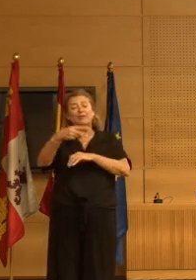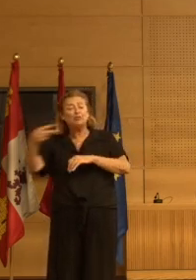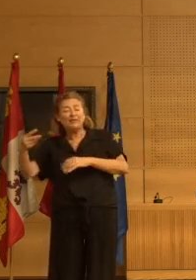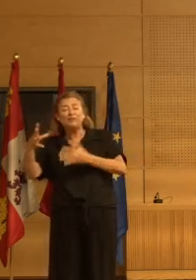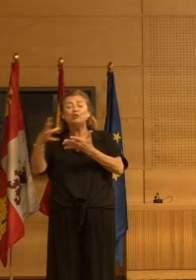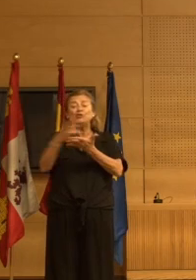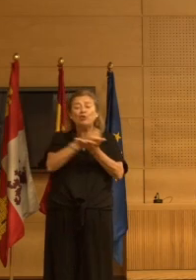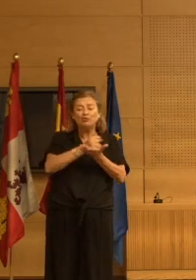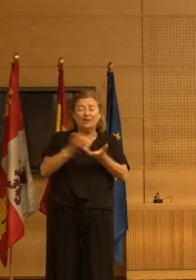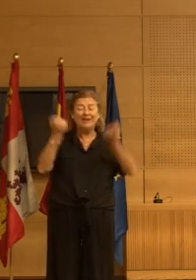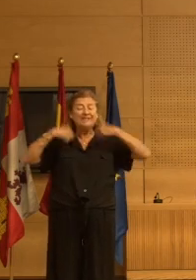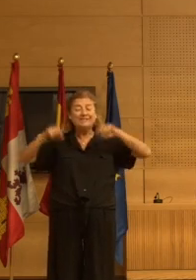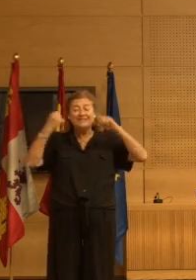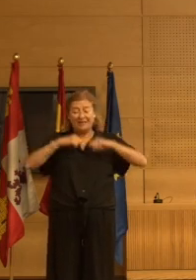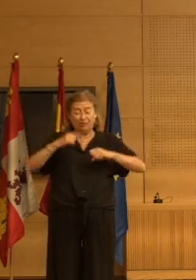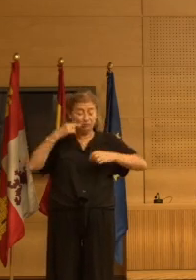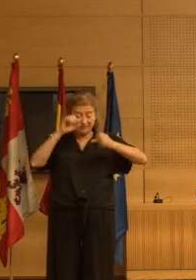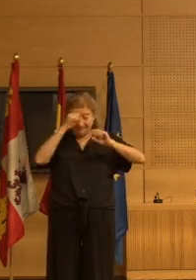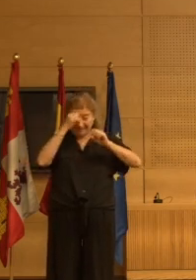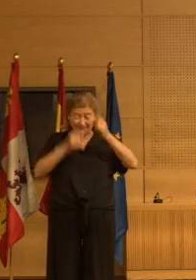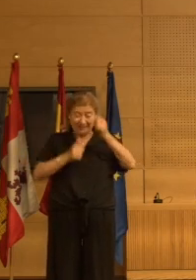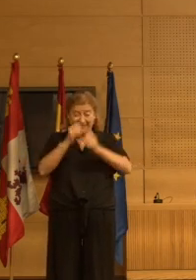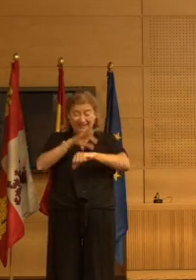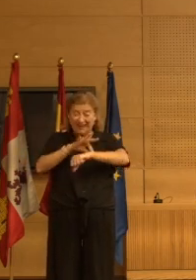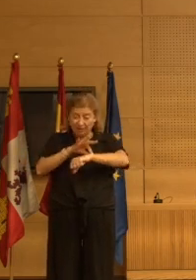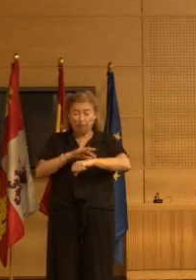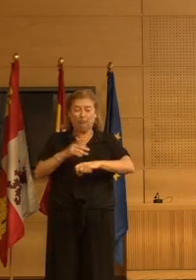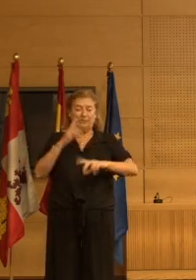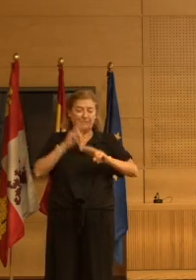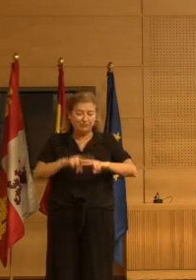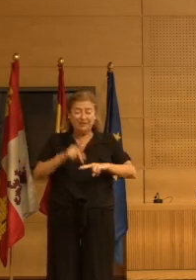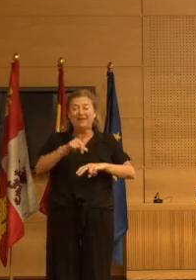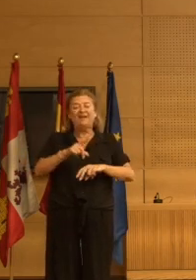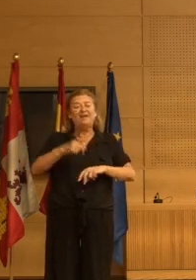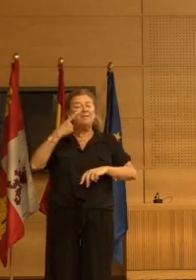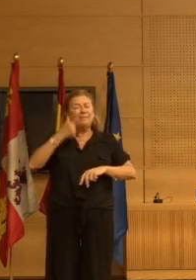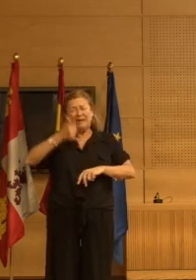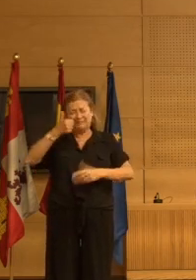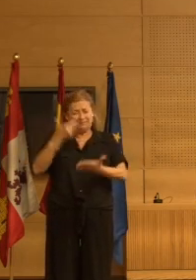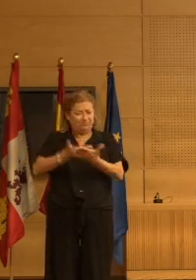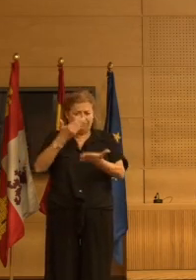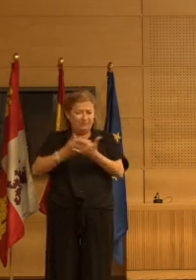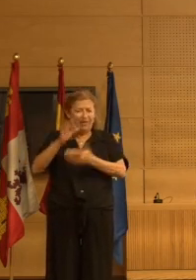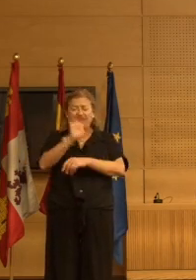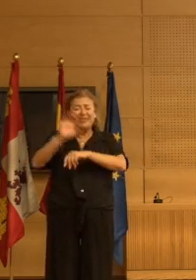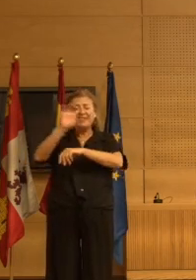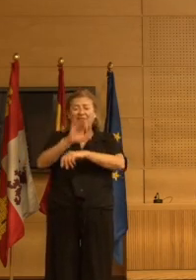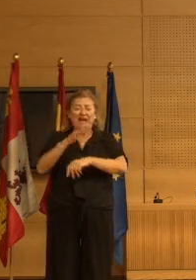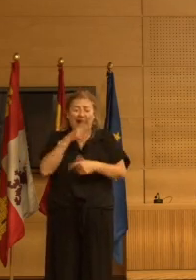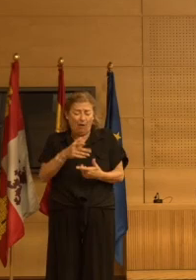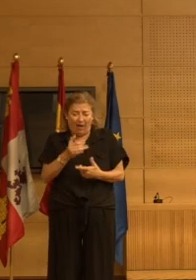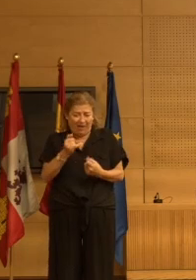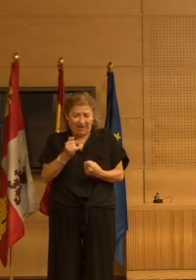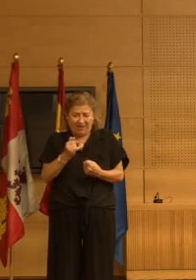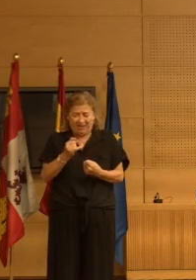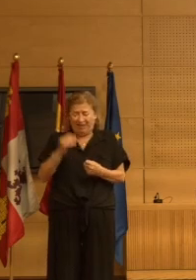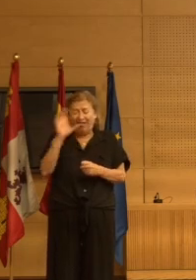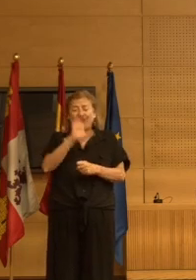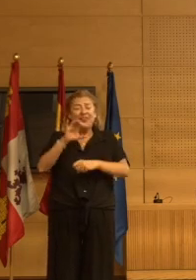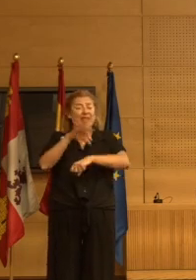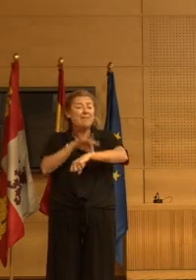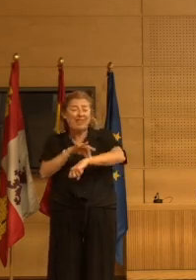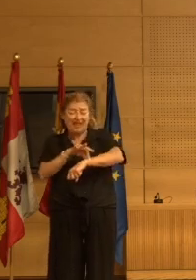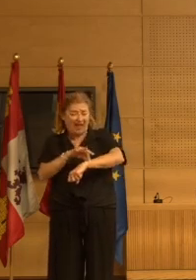de todos los ensayos clínicos aleatorizados. Esta es la evidencia científica más potente que podemos tener en la ciencia